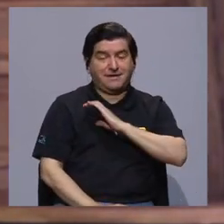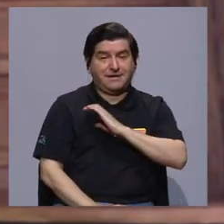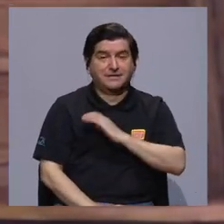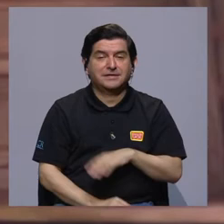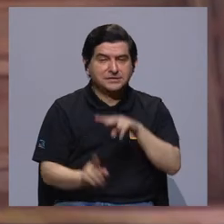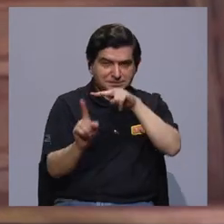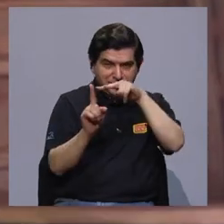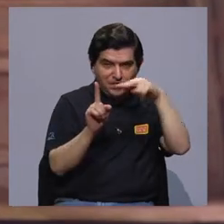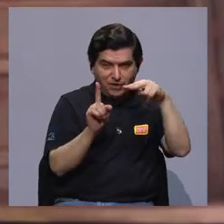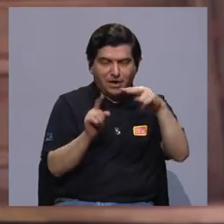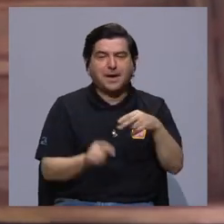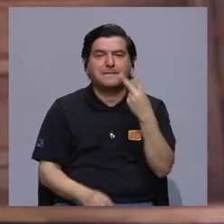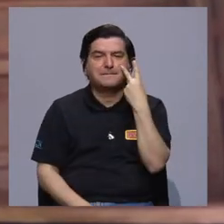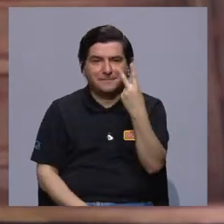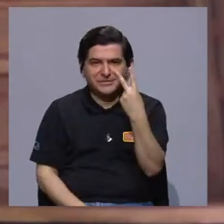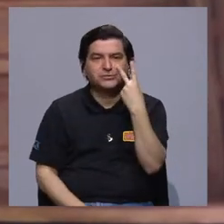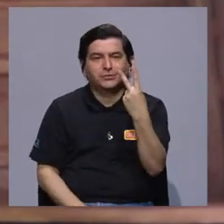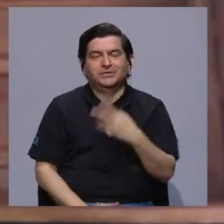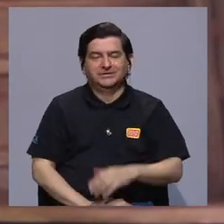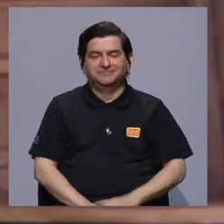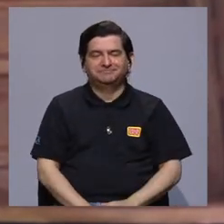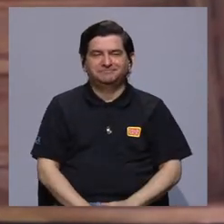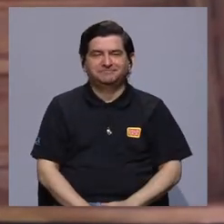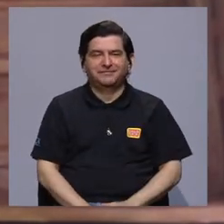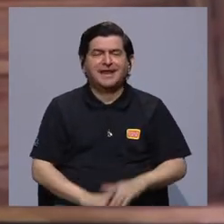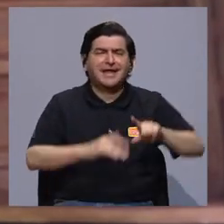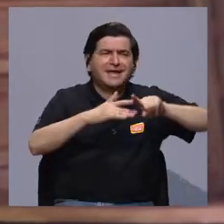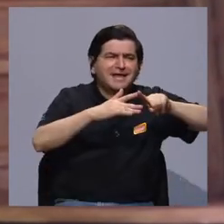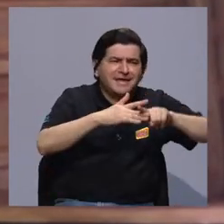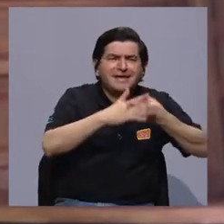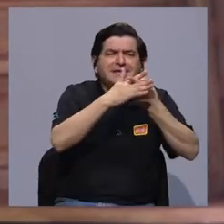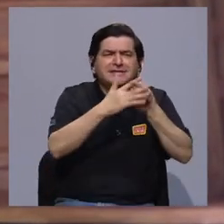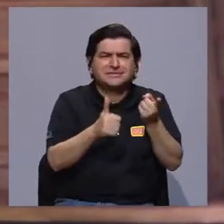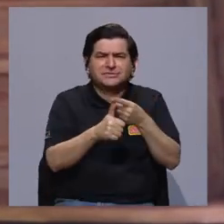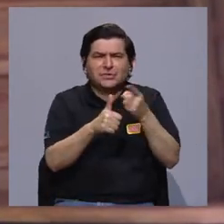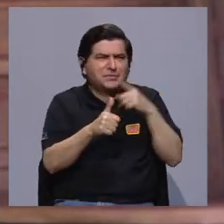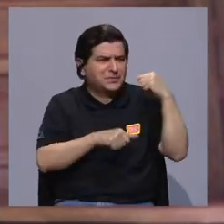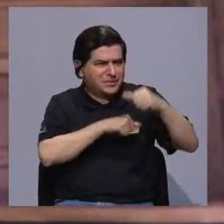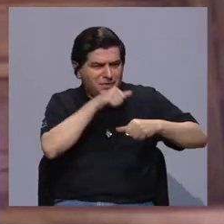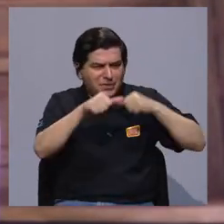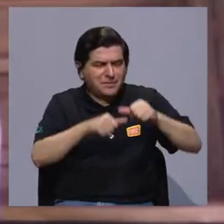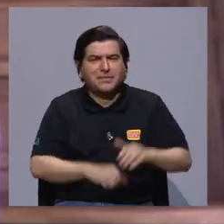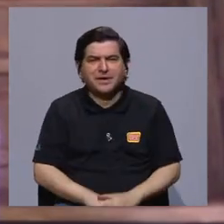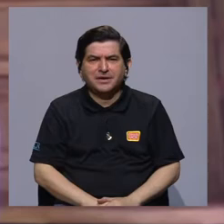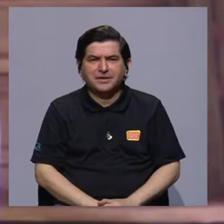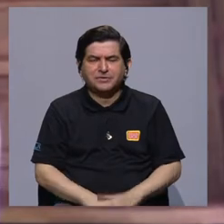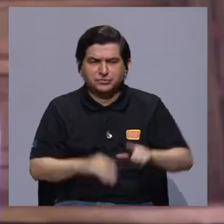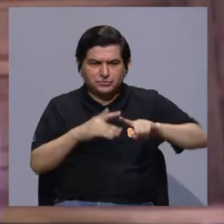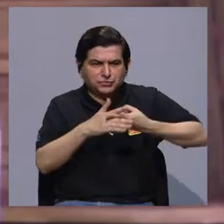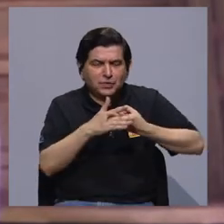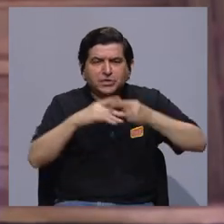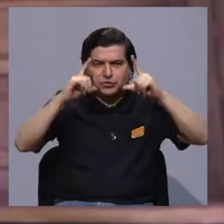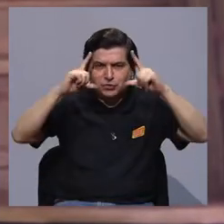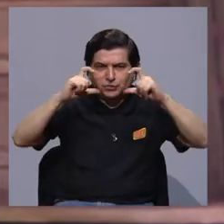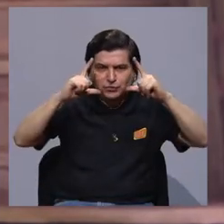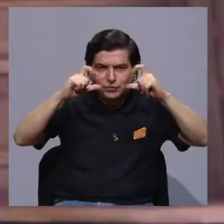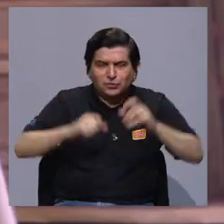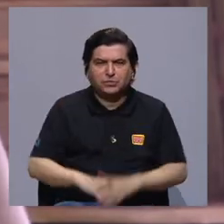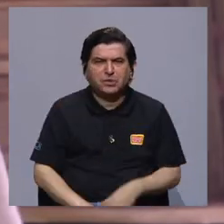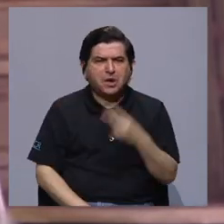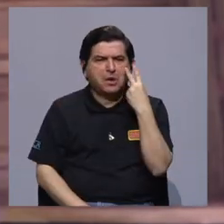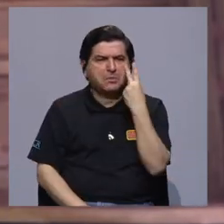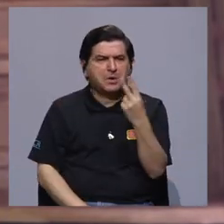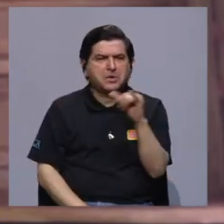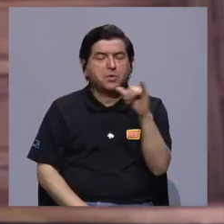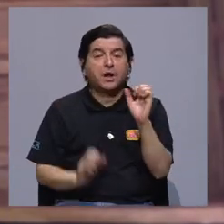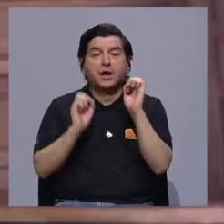muy visual. Y en los inicios, en realidad, los primeros antropólogos, cuando nació la fotografía, lo